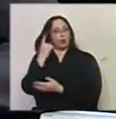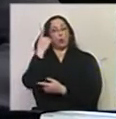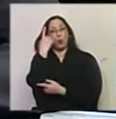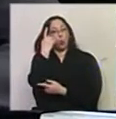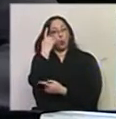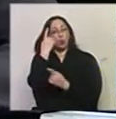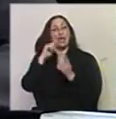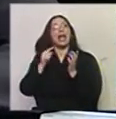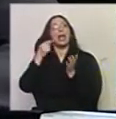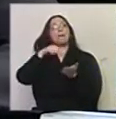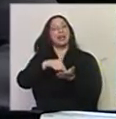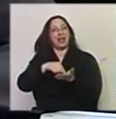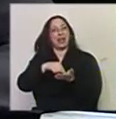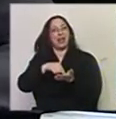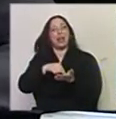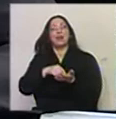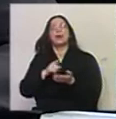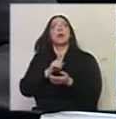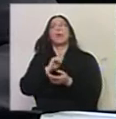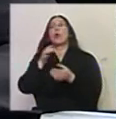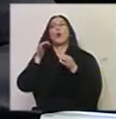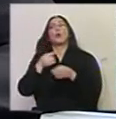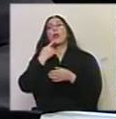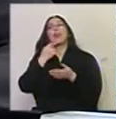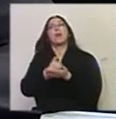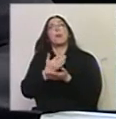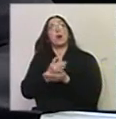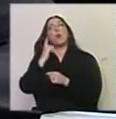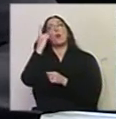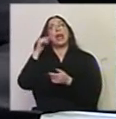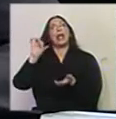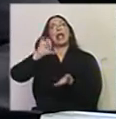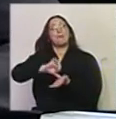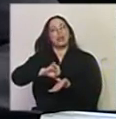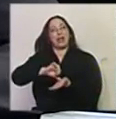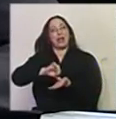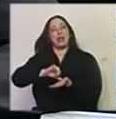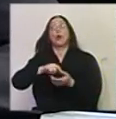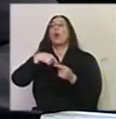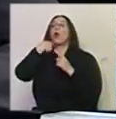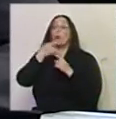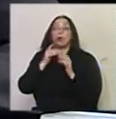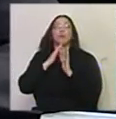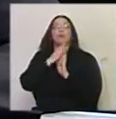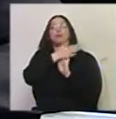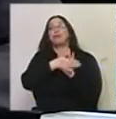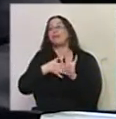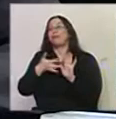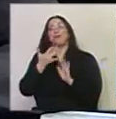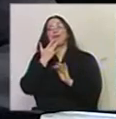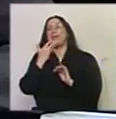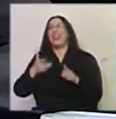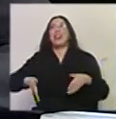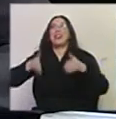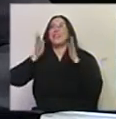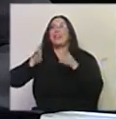una capital, mejor dicho, porque no es justo decir el departamento, salvo una capital, luego tenemos maravillosos edificios